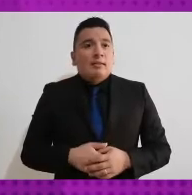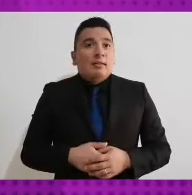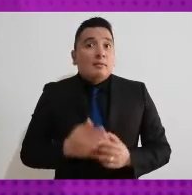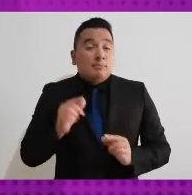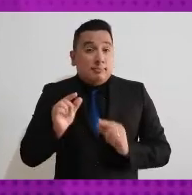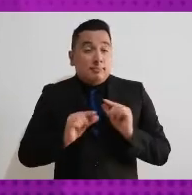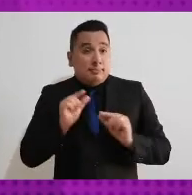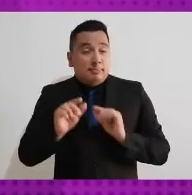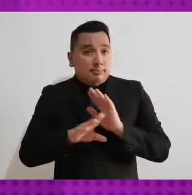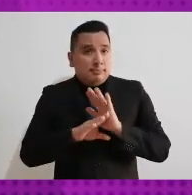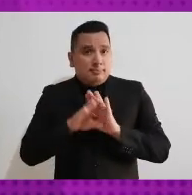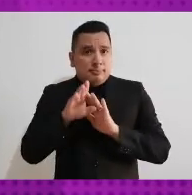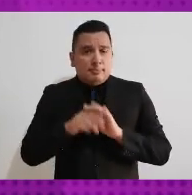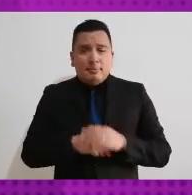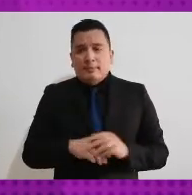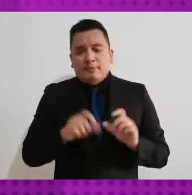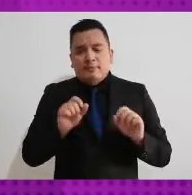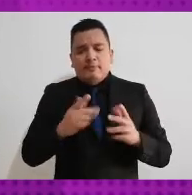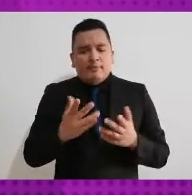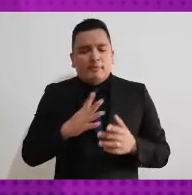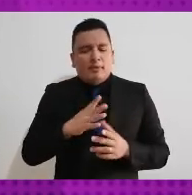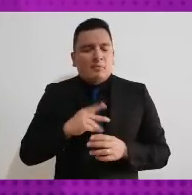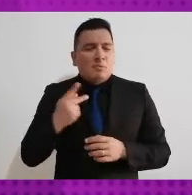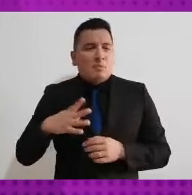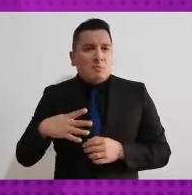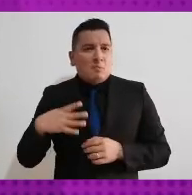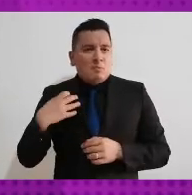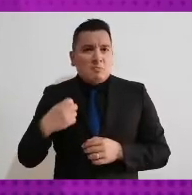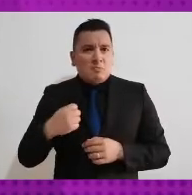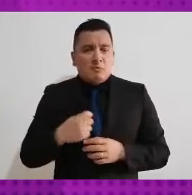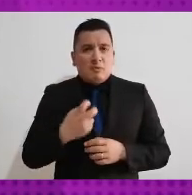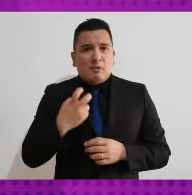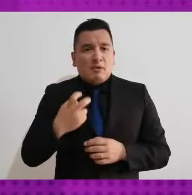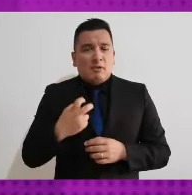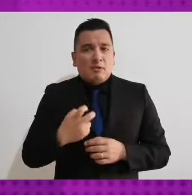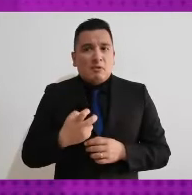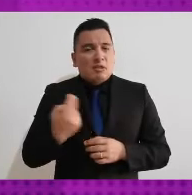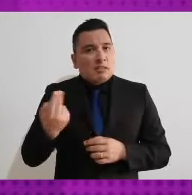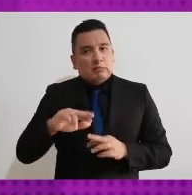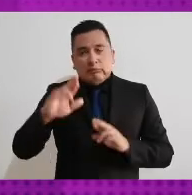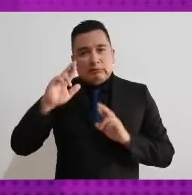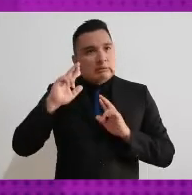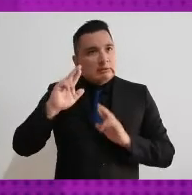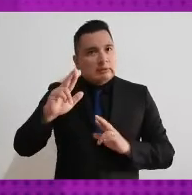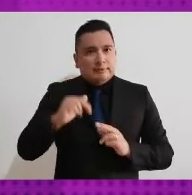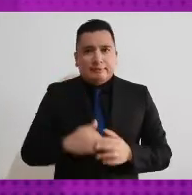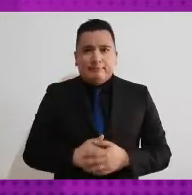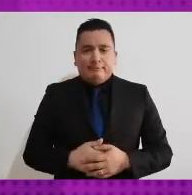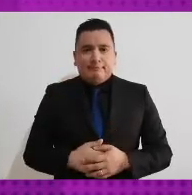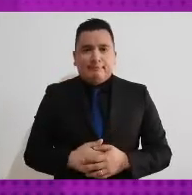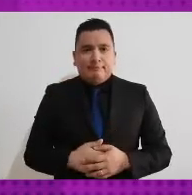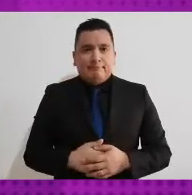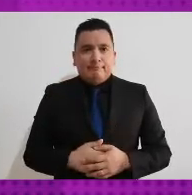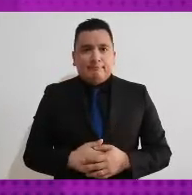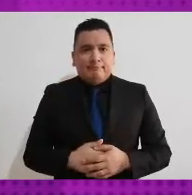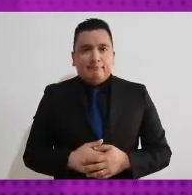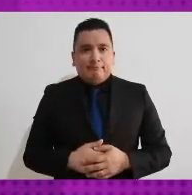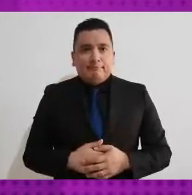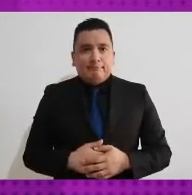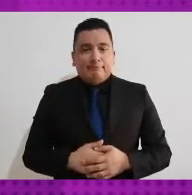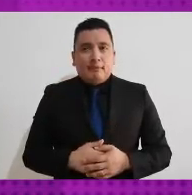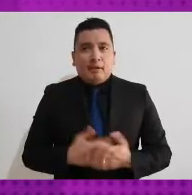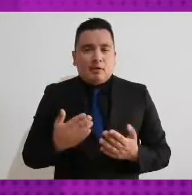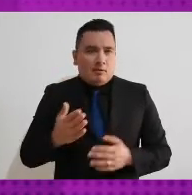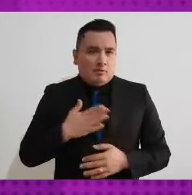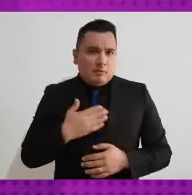ha ido progresando y en cómo la implementación de acciones afirmativas tiene que respetarse la aplicación también del principio de paridad.